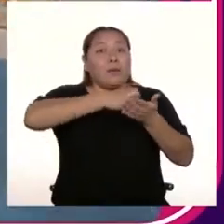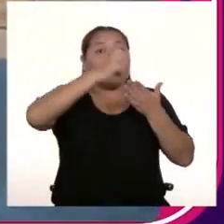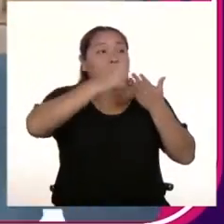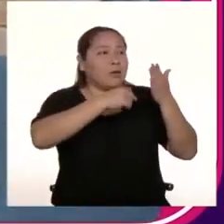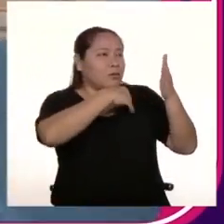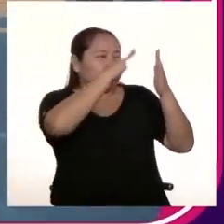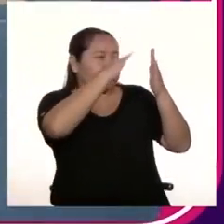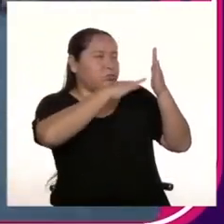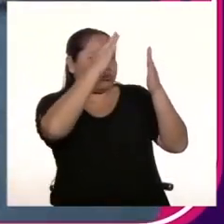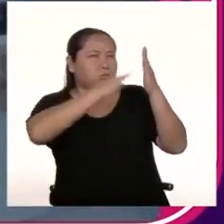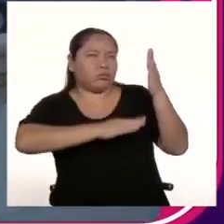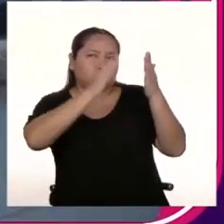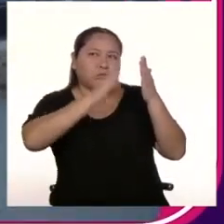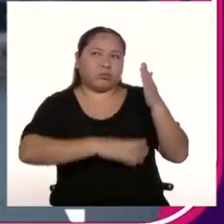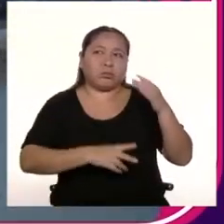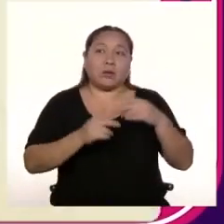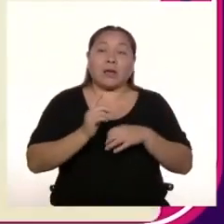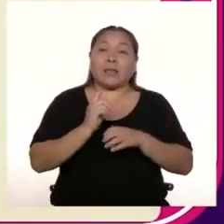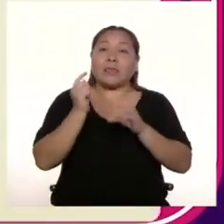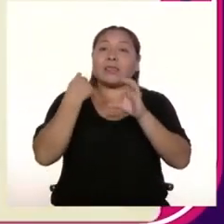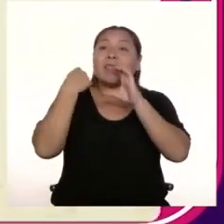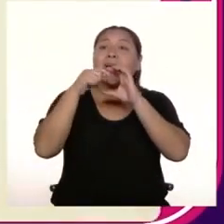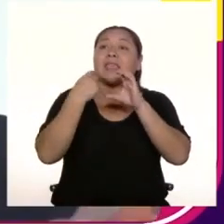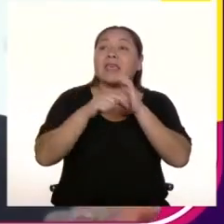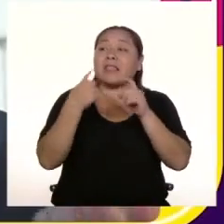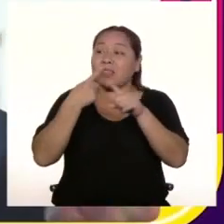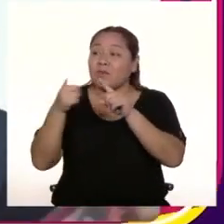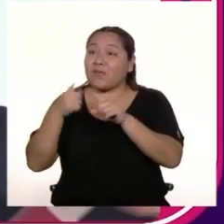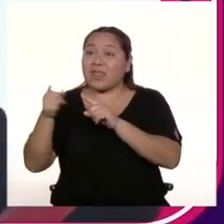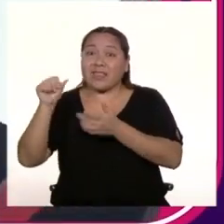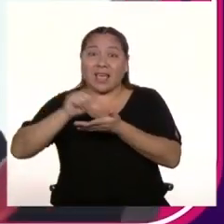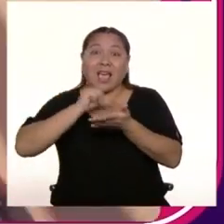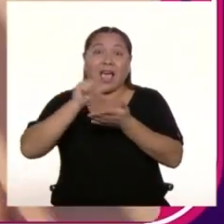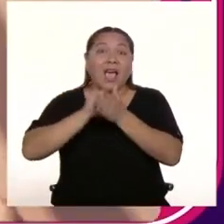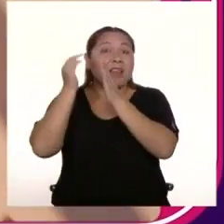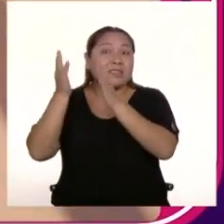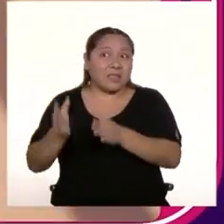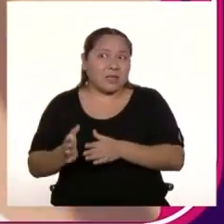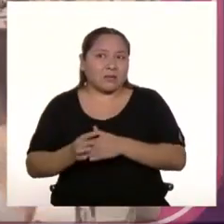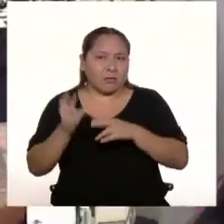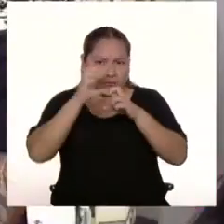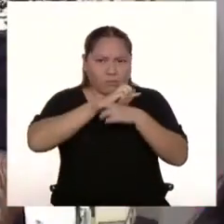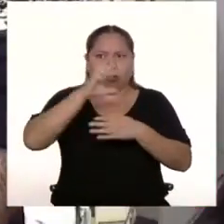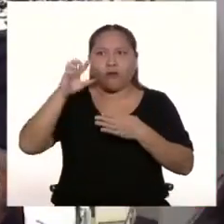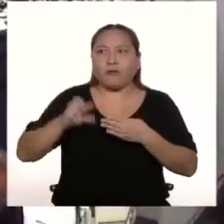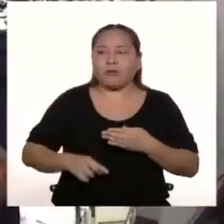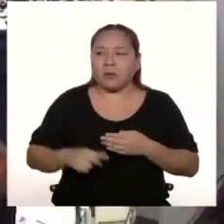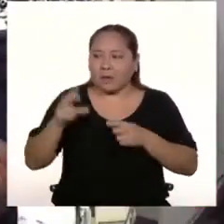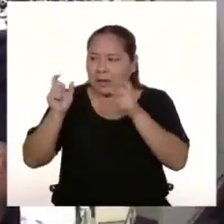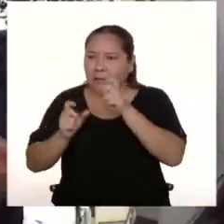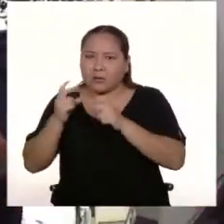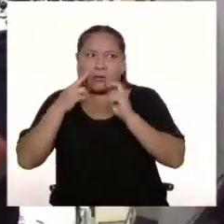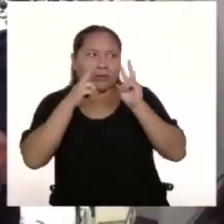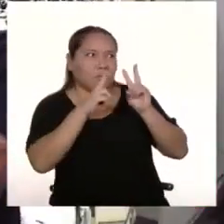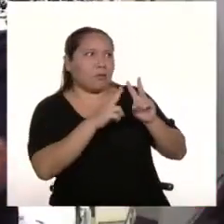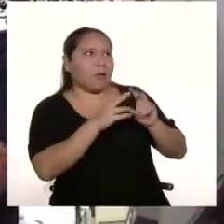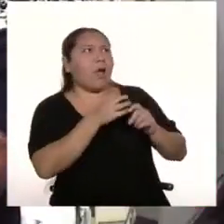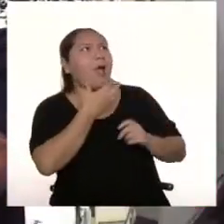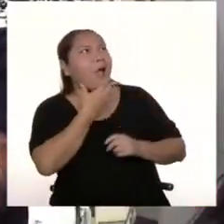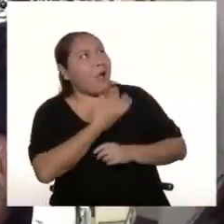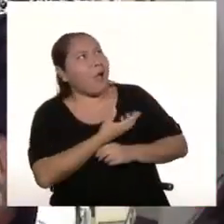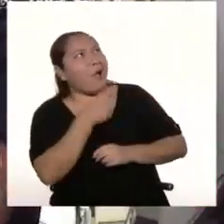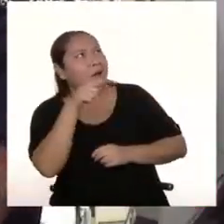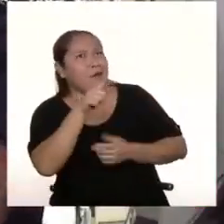proyecto. Hacer talleres con artistas, como algo más completo, más profesional, ¿no? Para que la gente pueda decir, el arte urbano